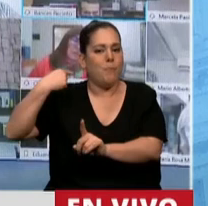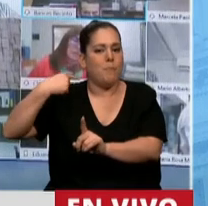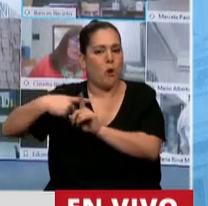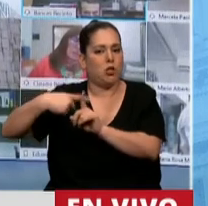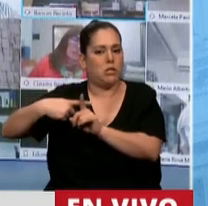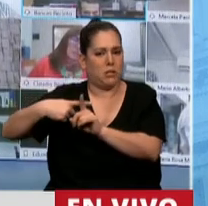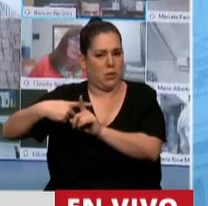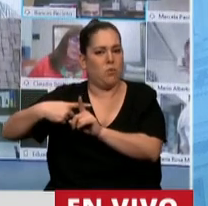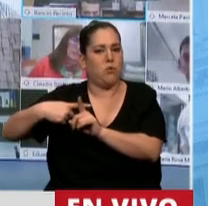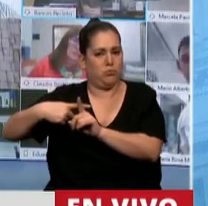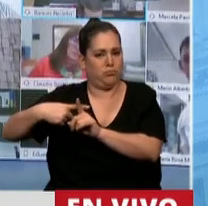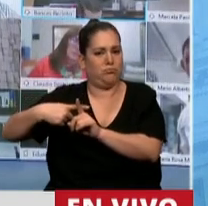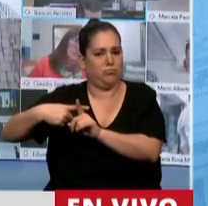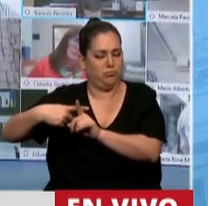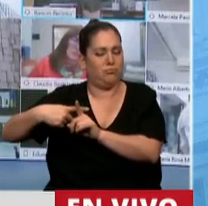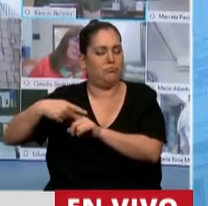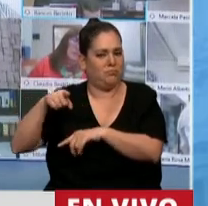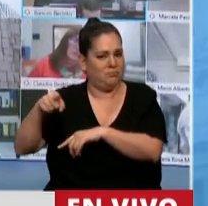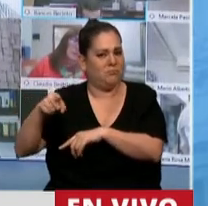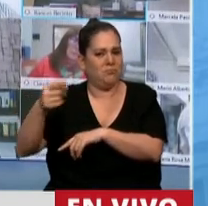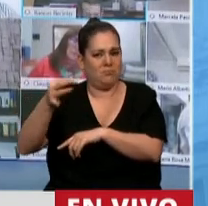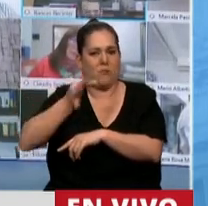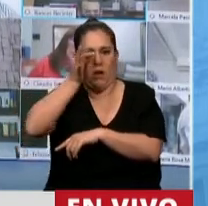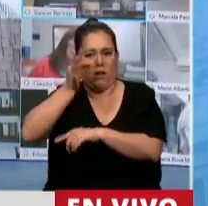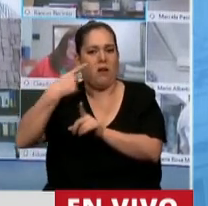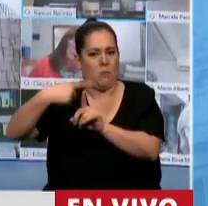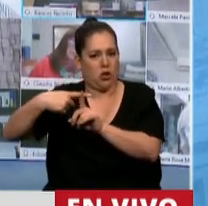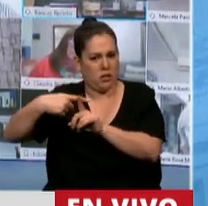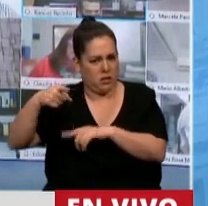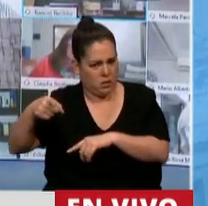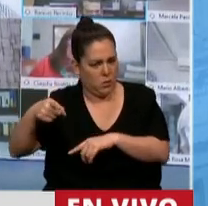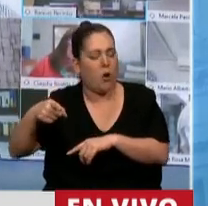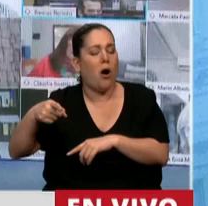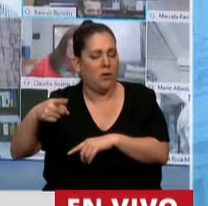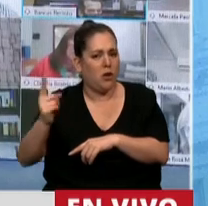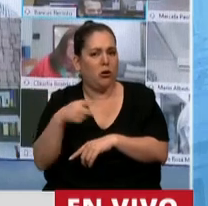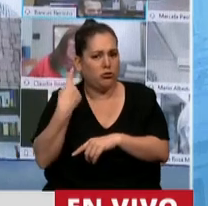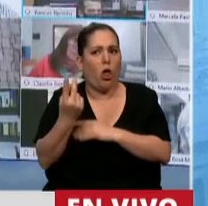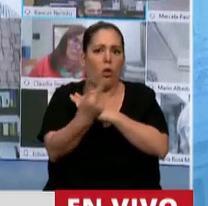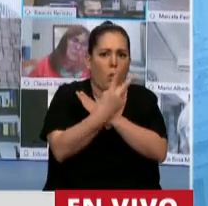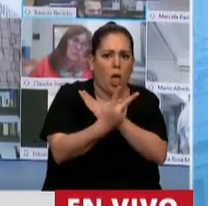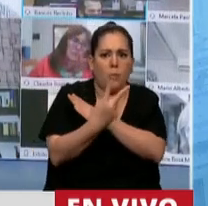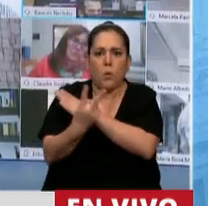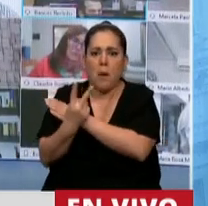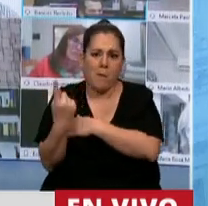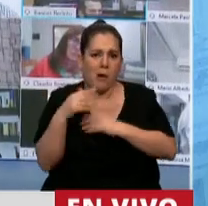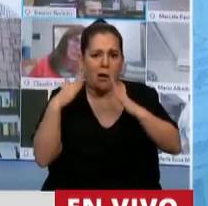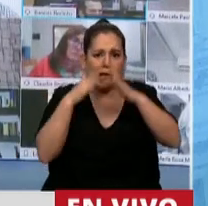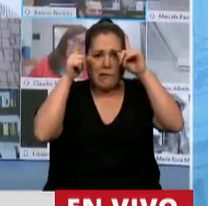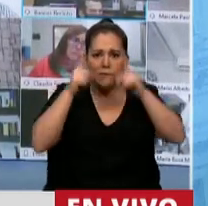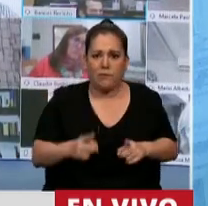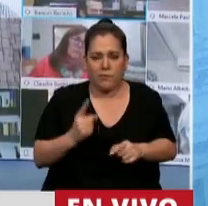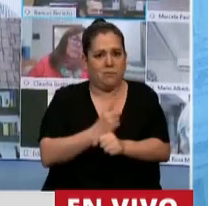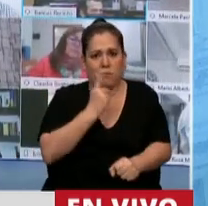consta que toma todos los resguardos que se tiene que tomar o que tomamos todos pero que naturalmente no estamos en nuestras casas porque tenemos roles que